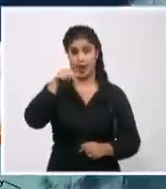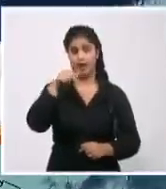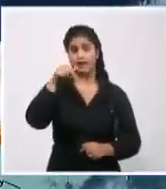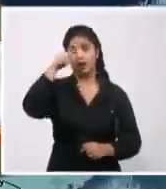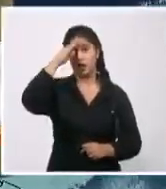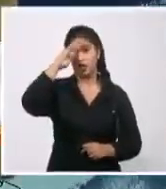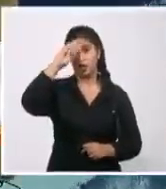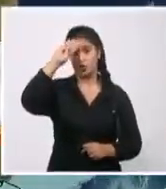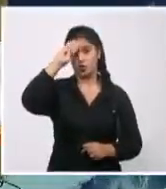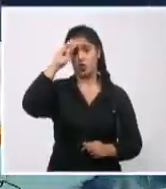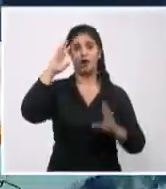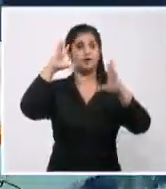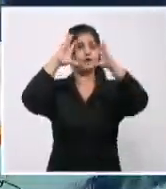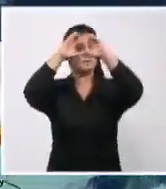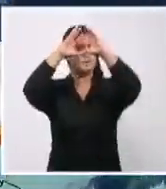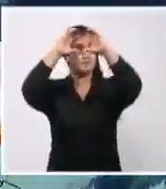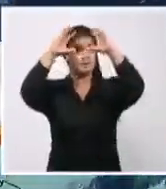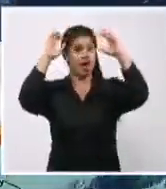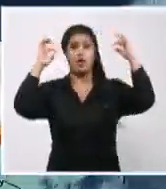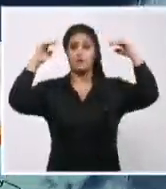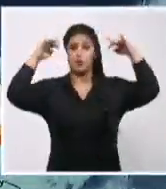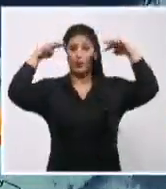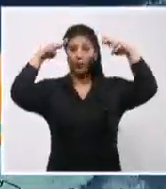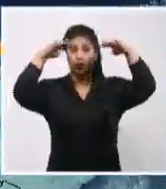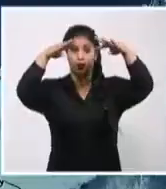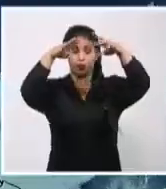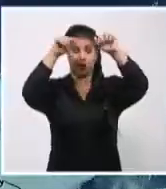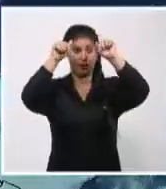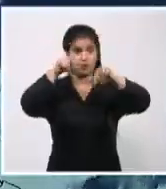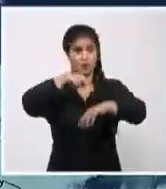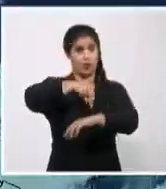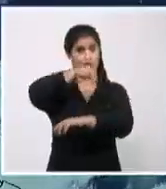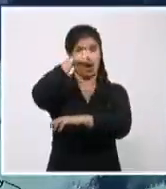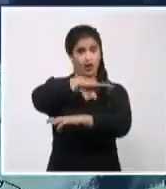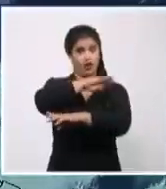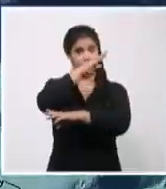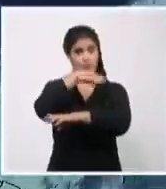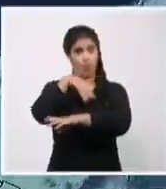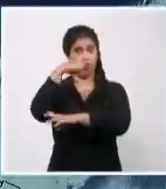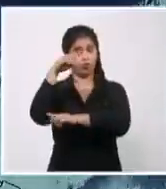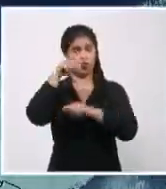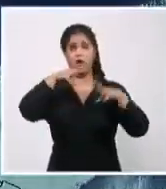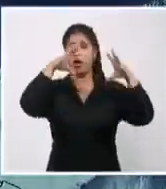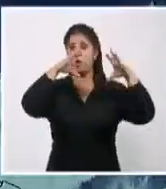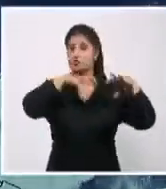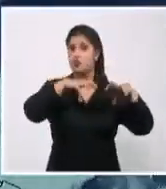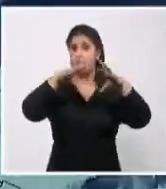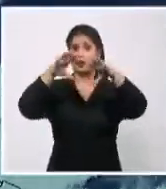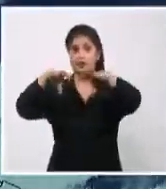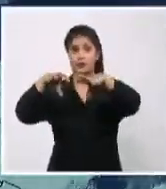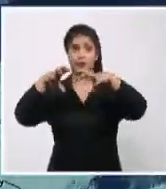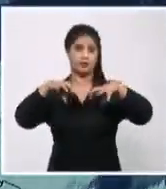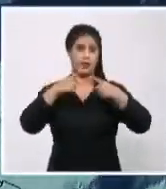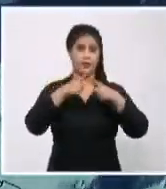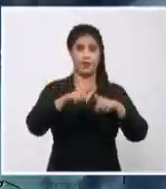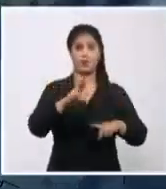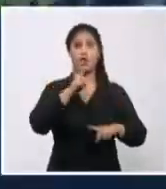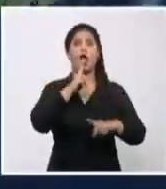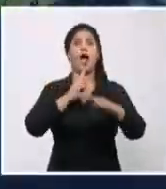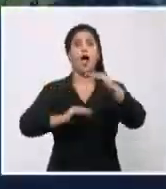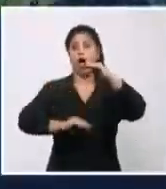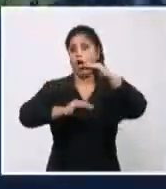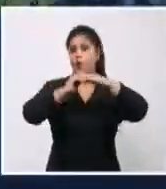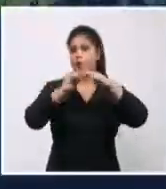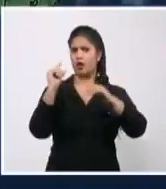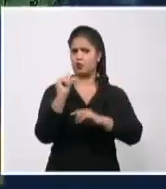Por eso los nublados pasan tangenteando zonas de la costa norte. Producen lluvia, pero los acumulados muy poco significativos. Si lo vemos en un